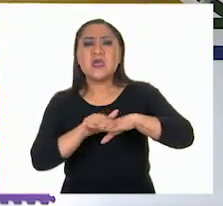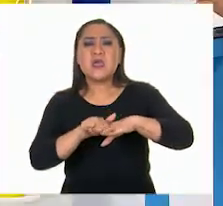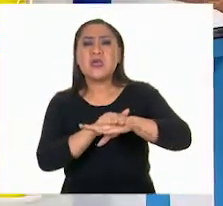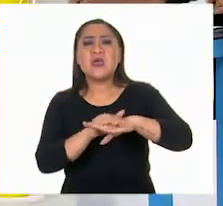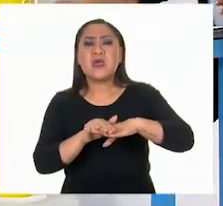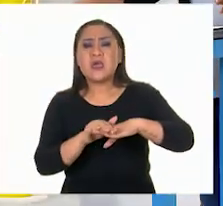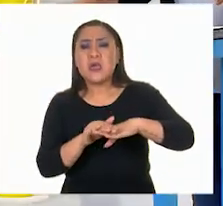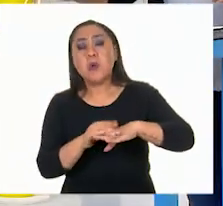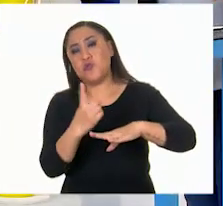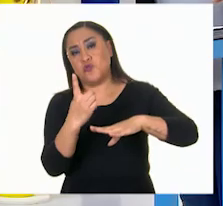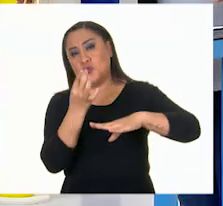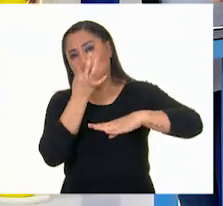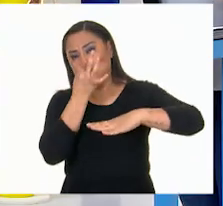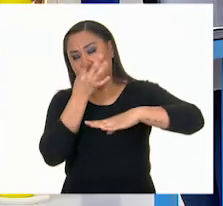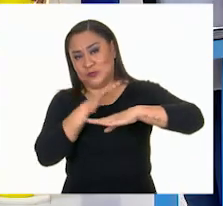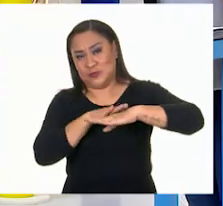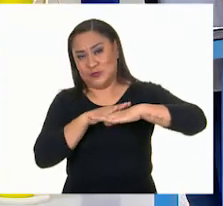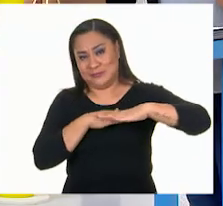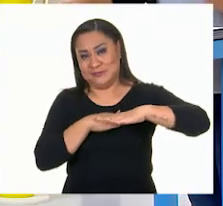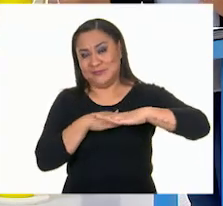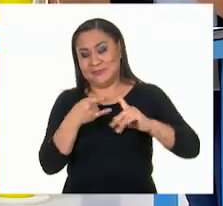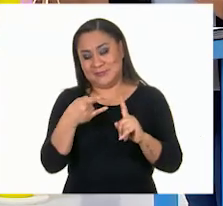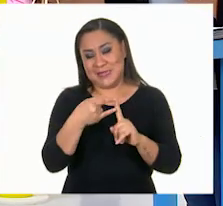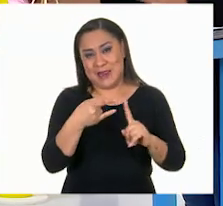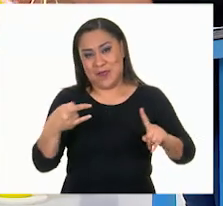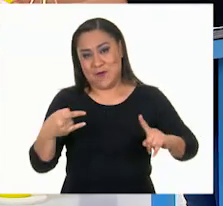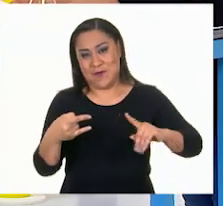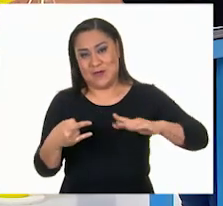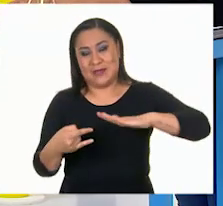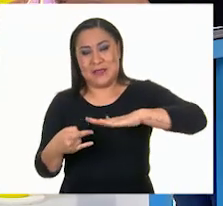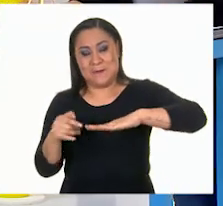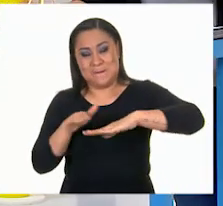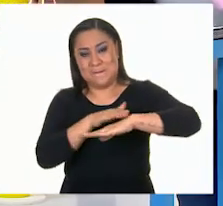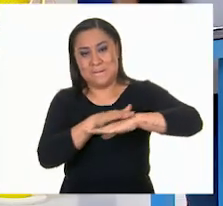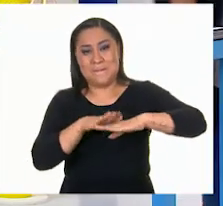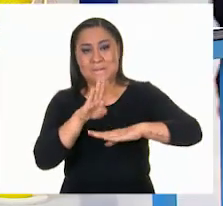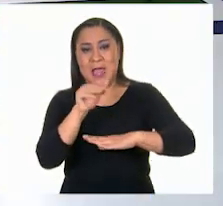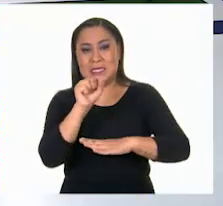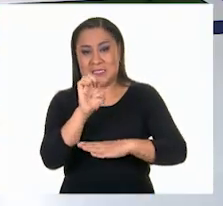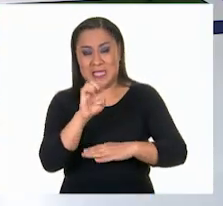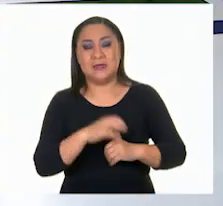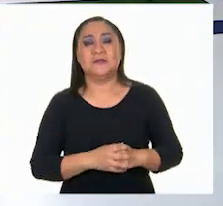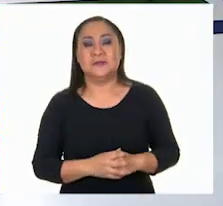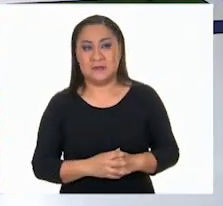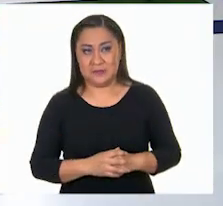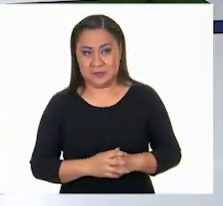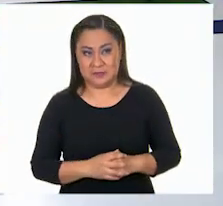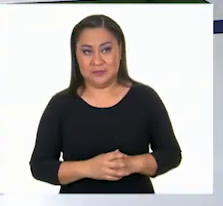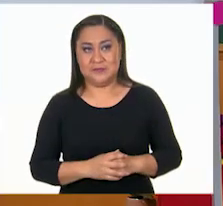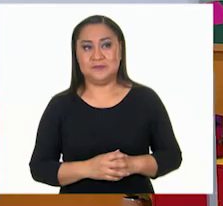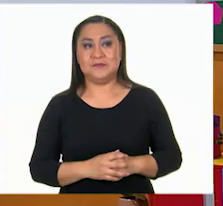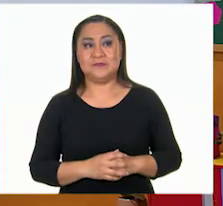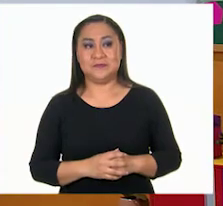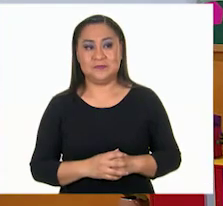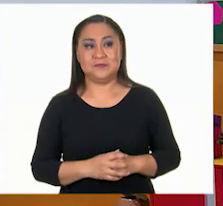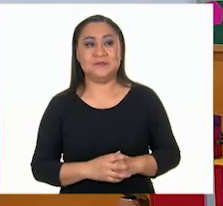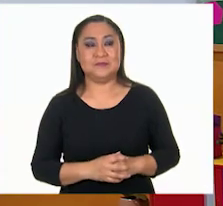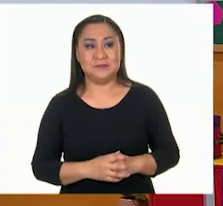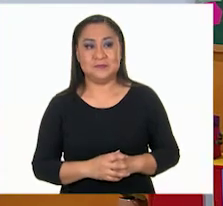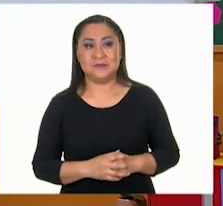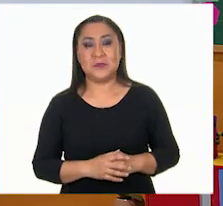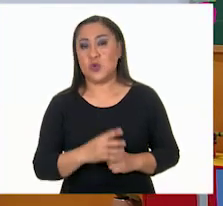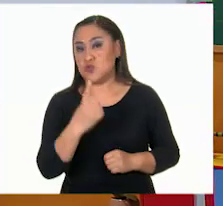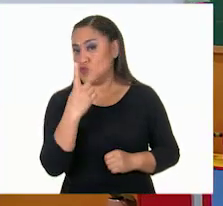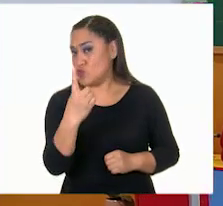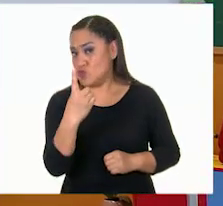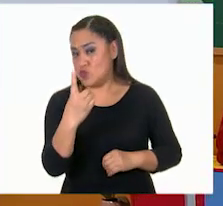base. Una sola base, muy Que es un rectángulo. Que es la de abajo. Un rectángulo. Lo vamos a pegar. Su base. Es